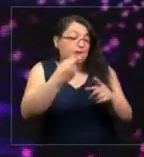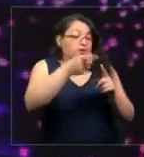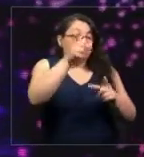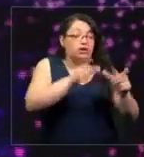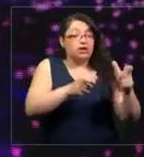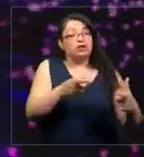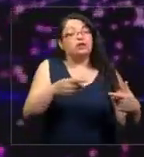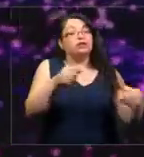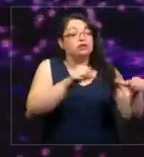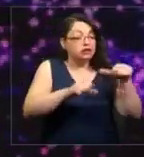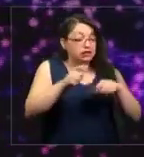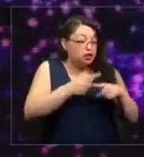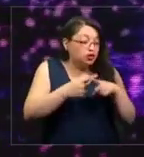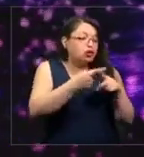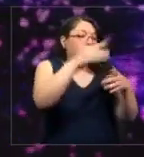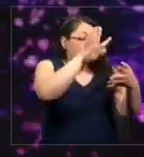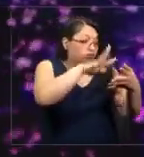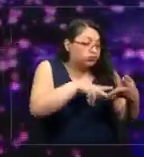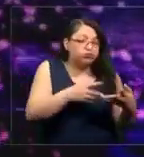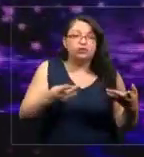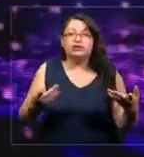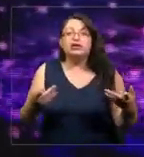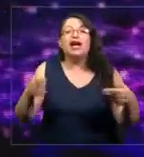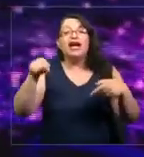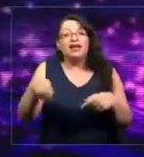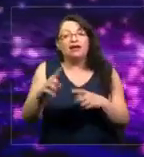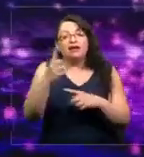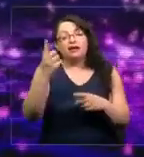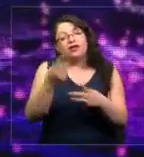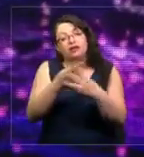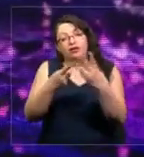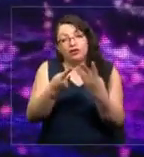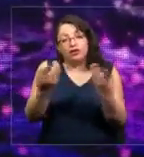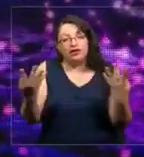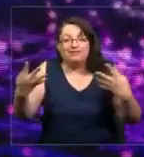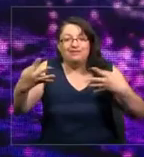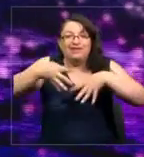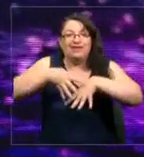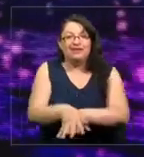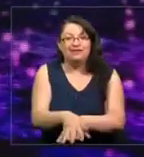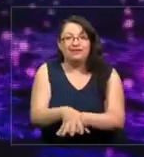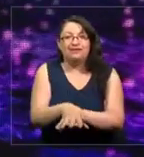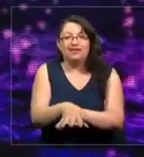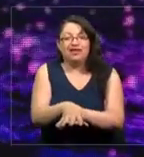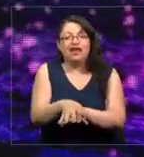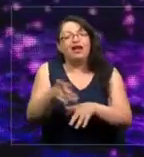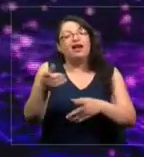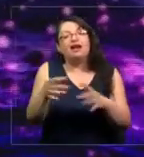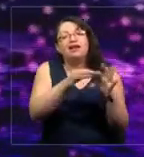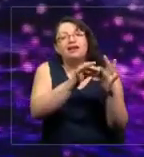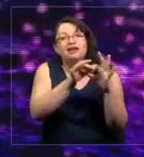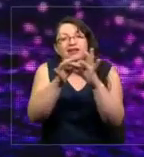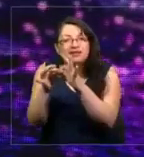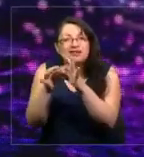sociales escriben otro informe. Estos tres informes son interdisciplinarios y el mensaje a lo largo de estos tres